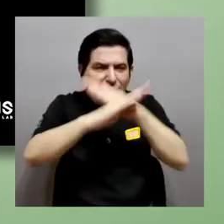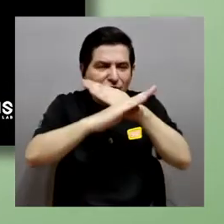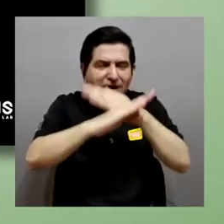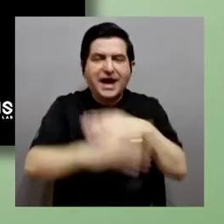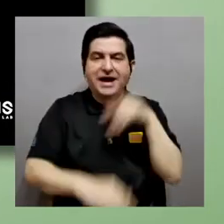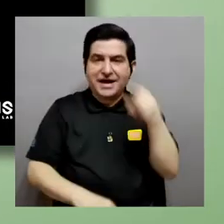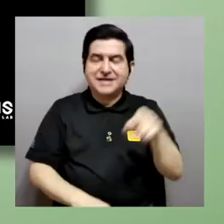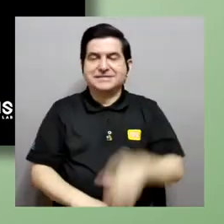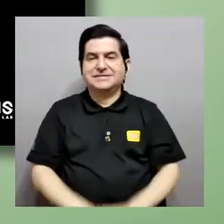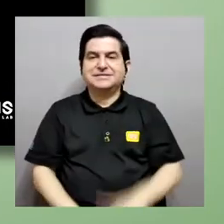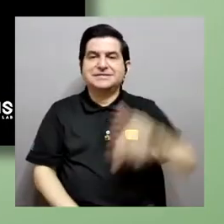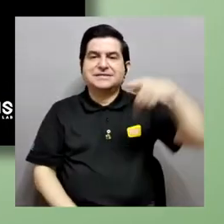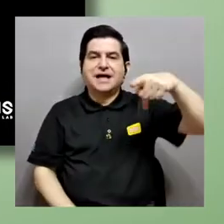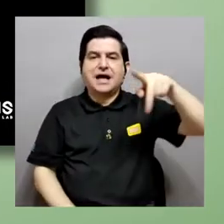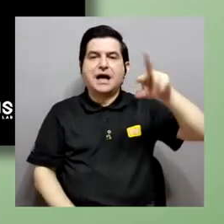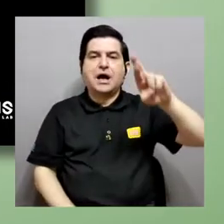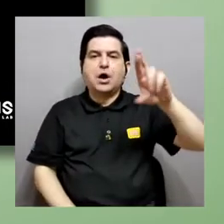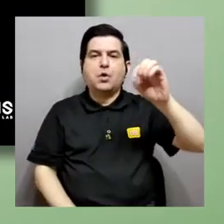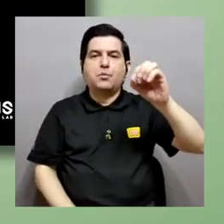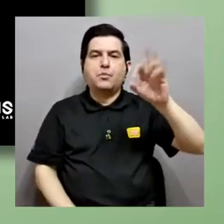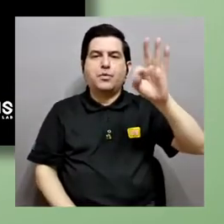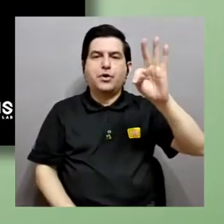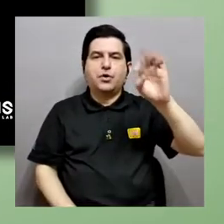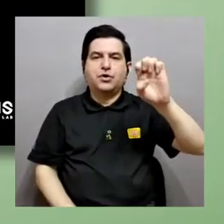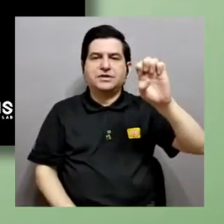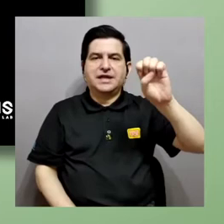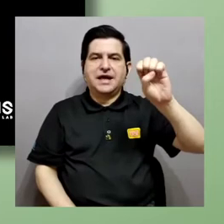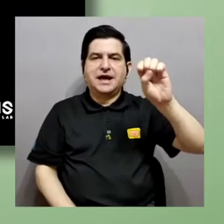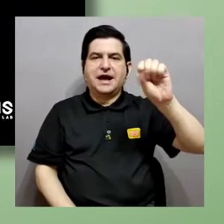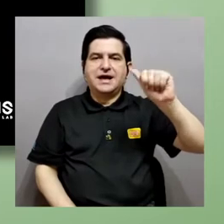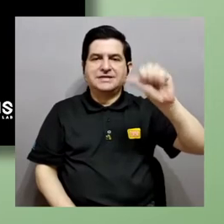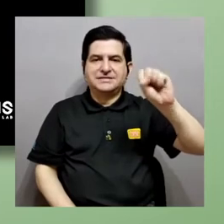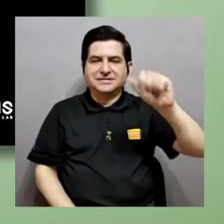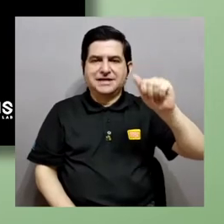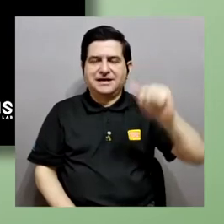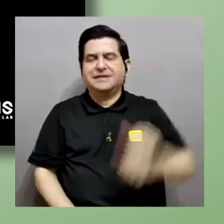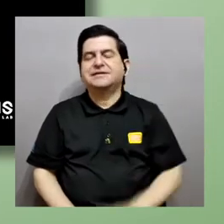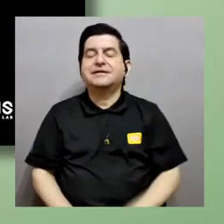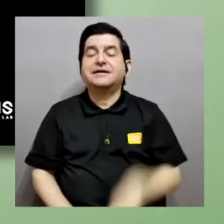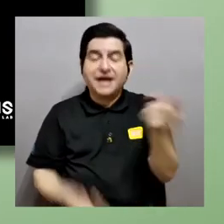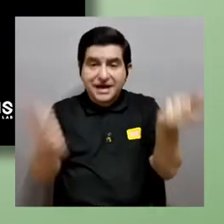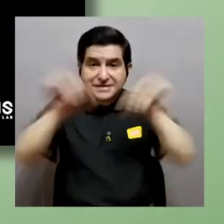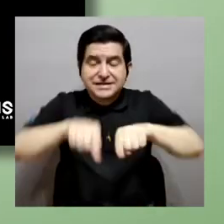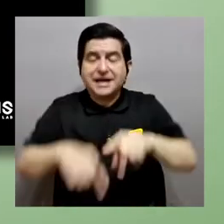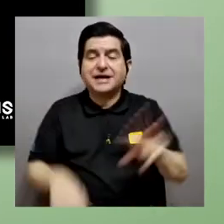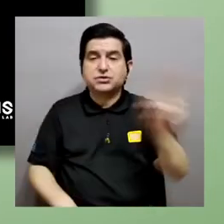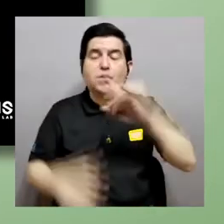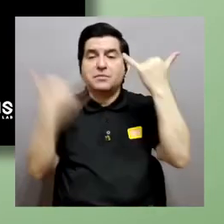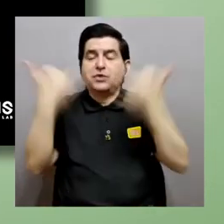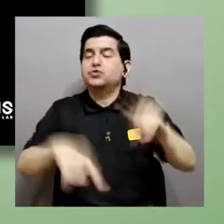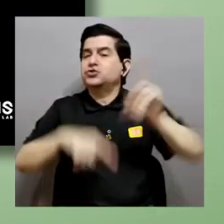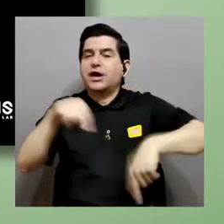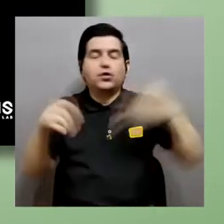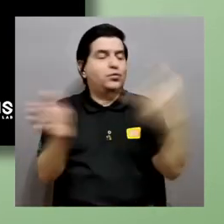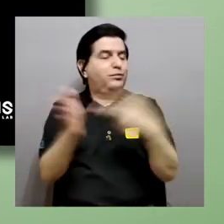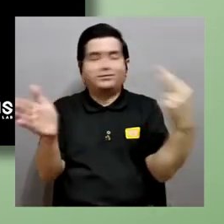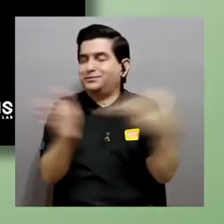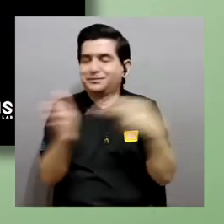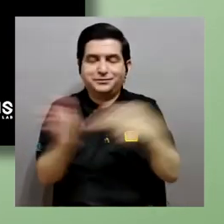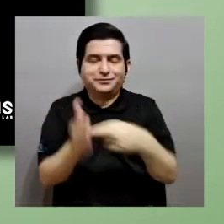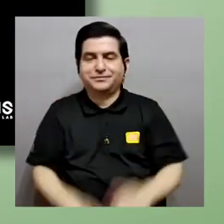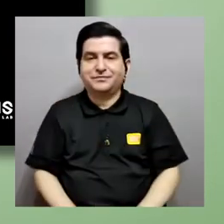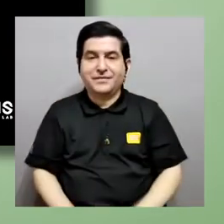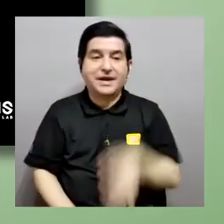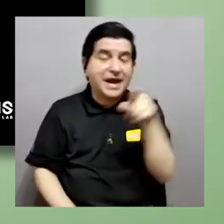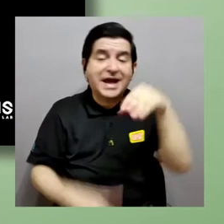filo de esta tijera viral, ¿verdad? Si ya no le permitimos cortar, el virus no va a poder replicarse más, ¿verdad? Y esta componente es una